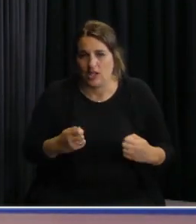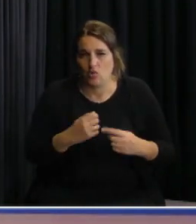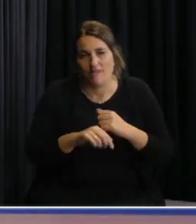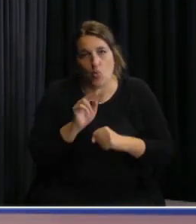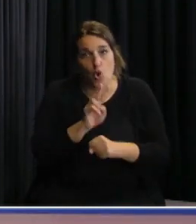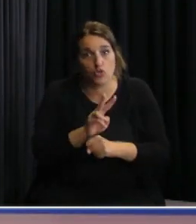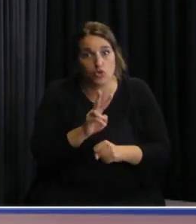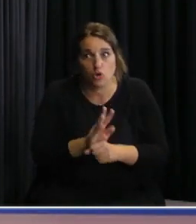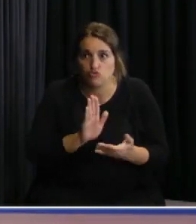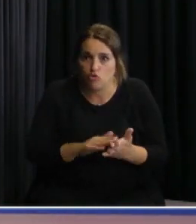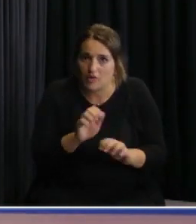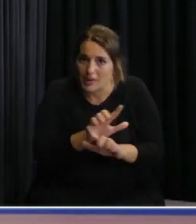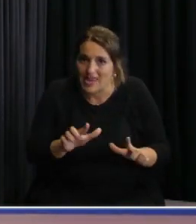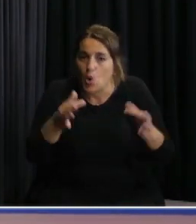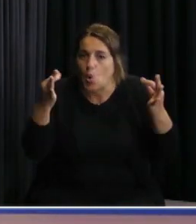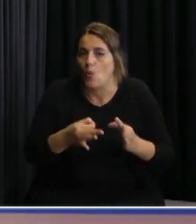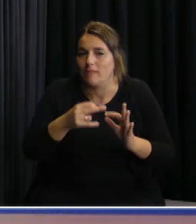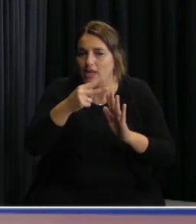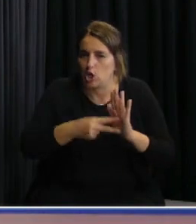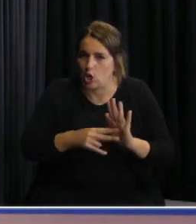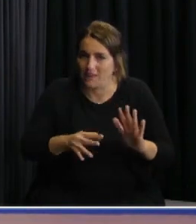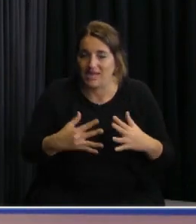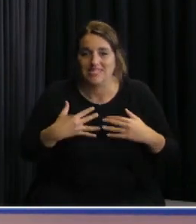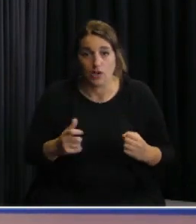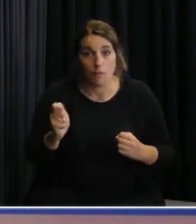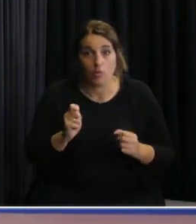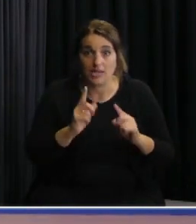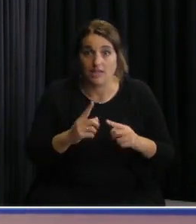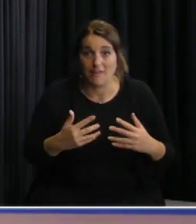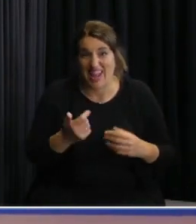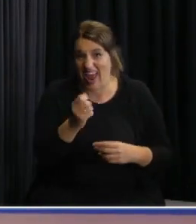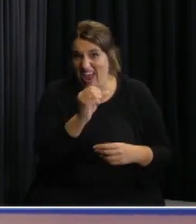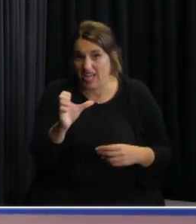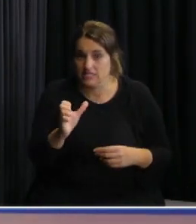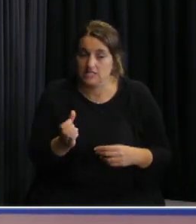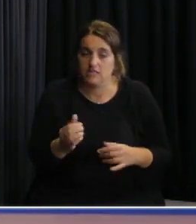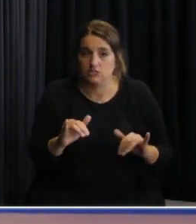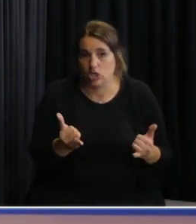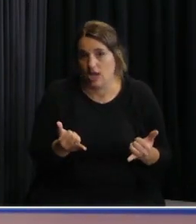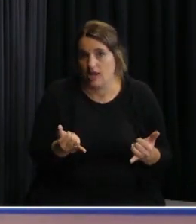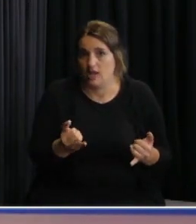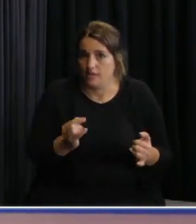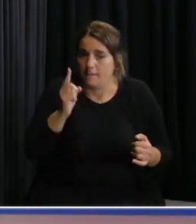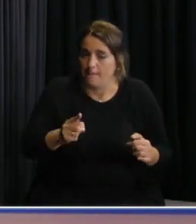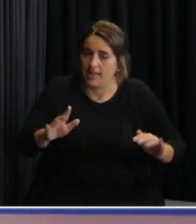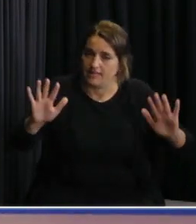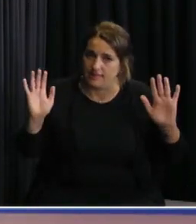sanitario y cumplimiento de una serie de medidas que tanto Salud Pública como HACE le determinaron a este